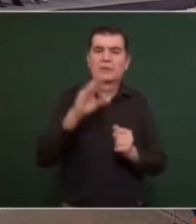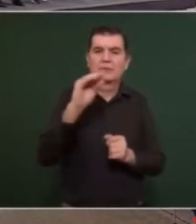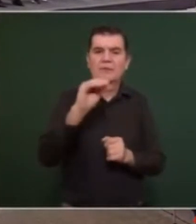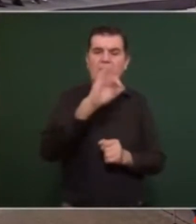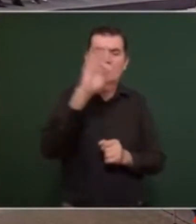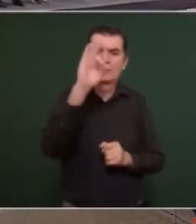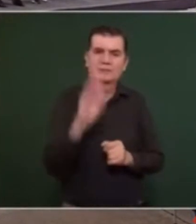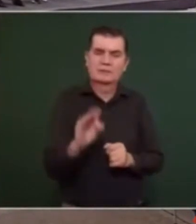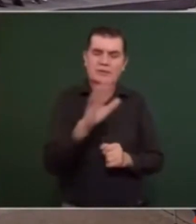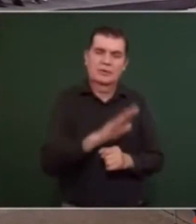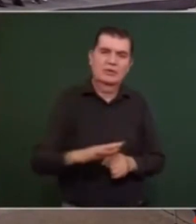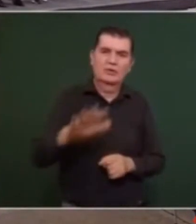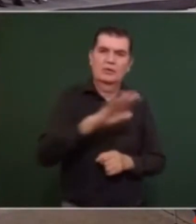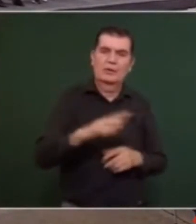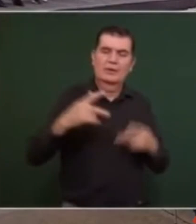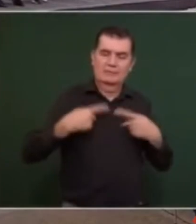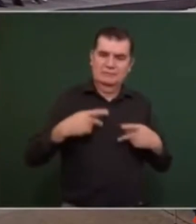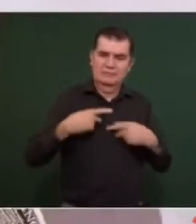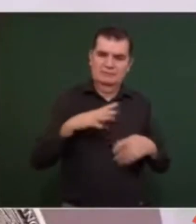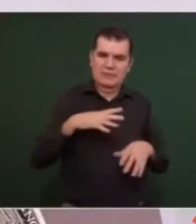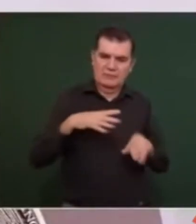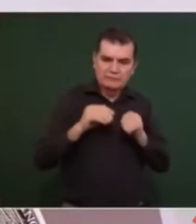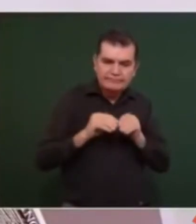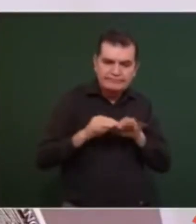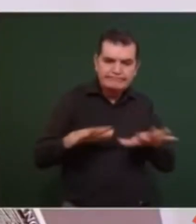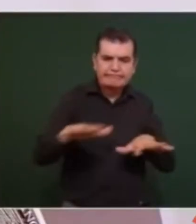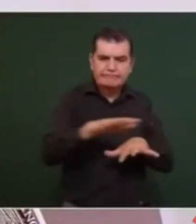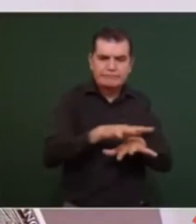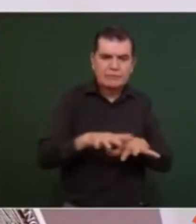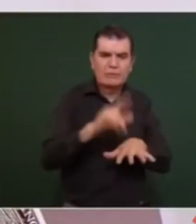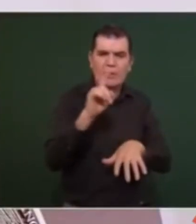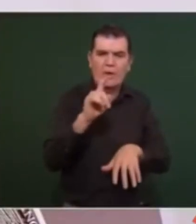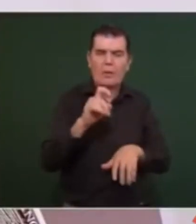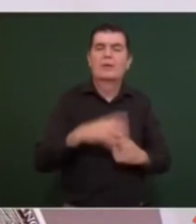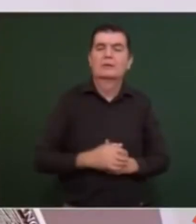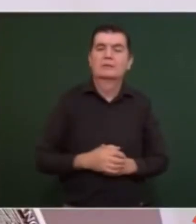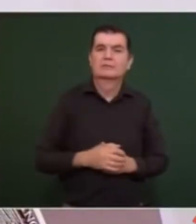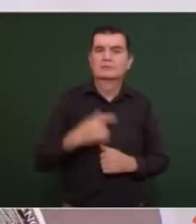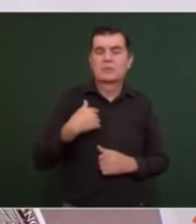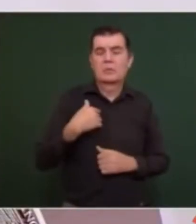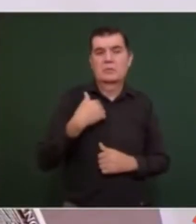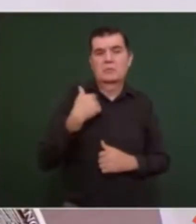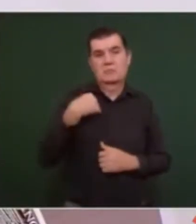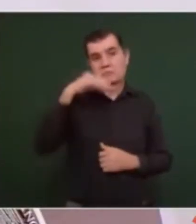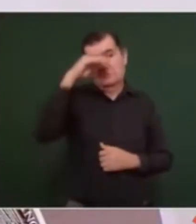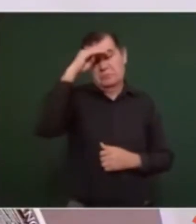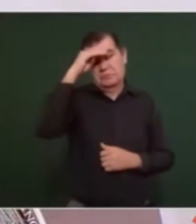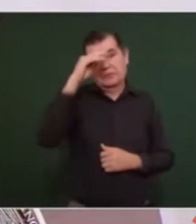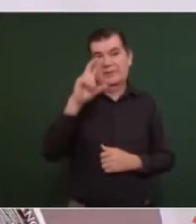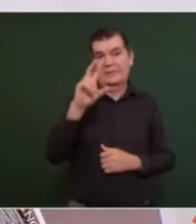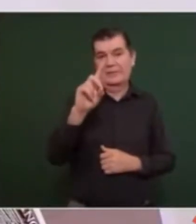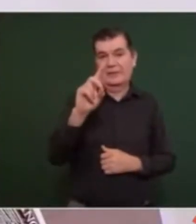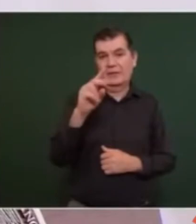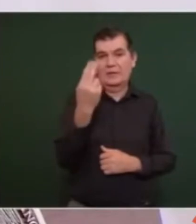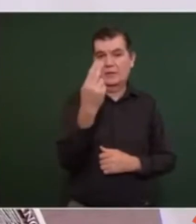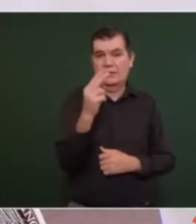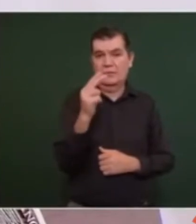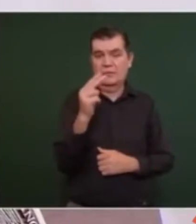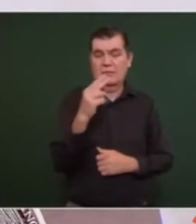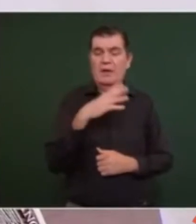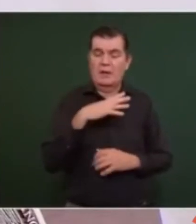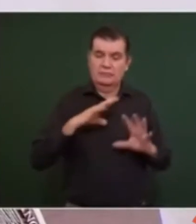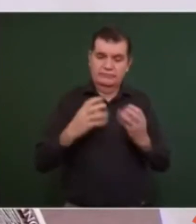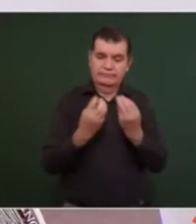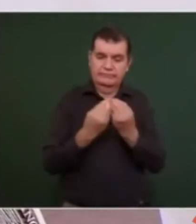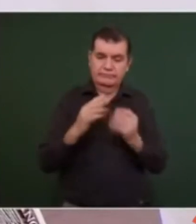% de la población a través de la red de distribución de agua potable. Se espera que el 30 de noviembre se tenga